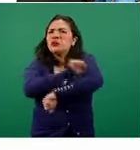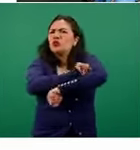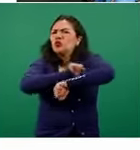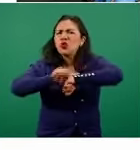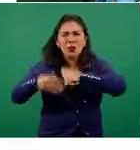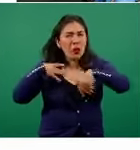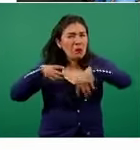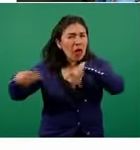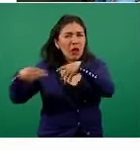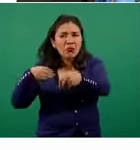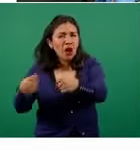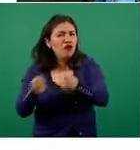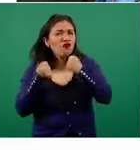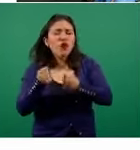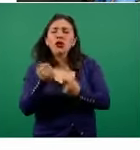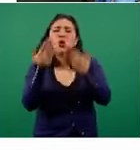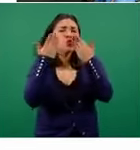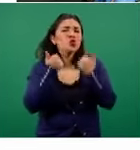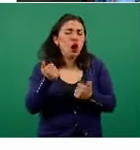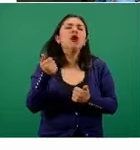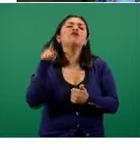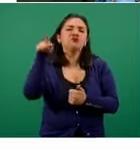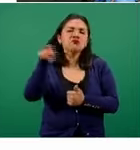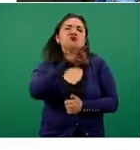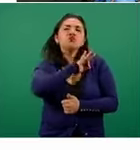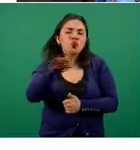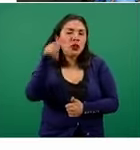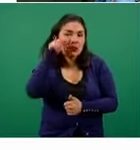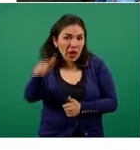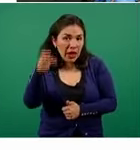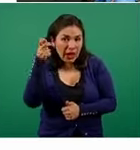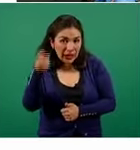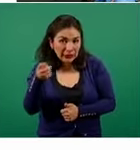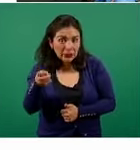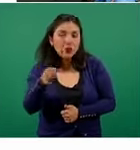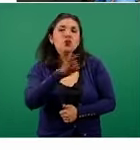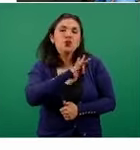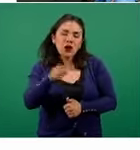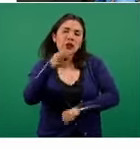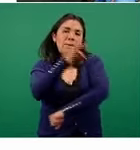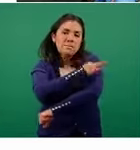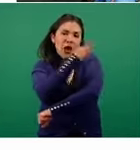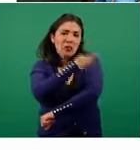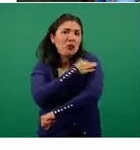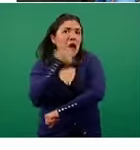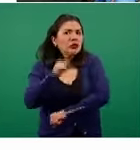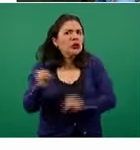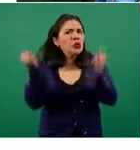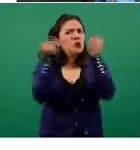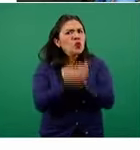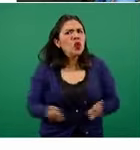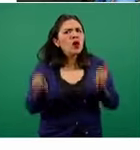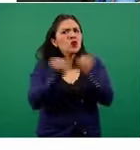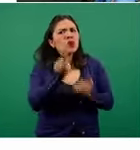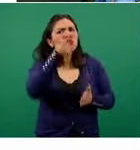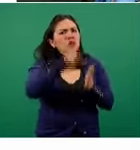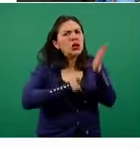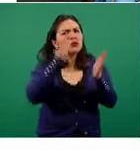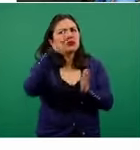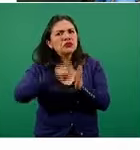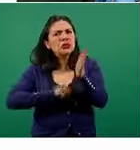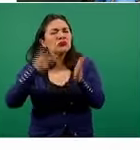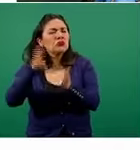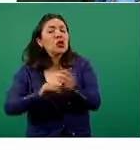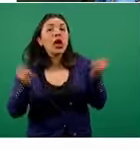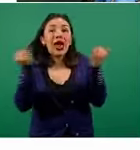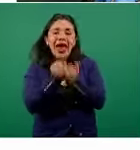transmisión, mínima intensidad de la epidemia de COVID-19. Esto se ha mantenido por varios meses y por eso emprendimos esta